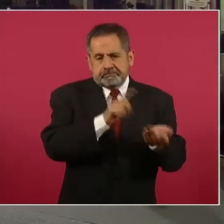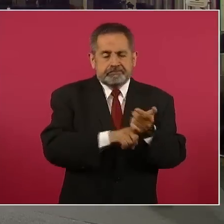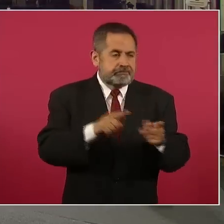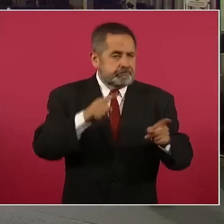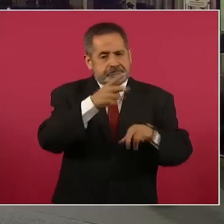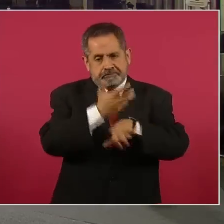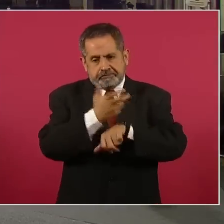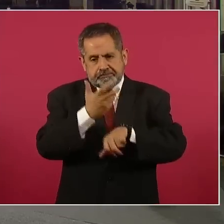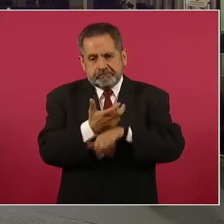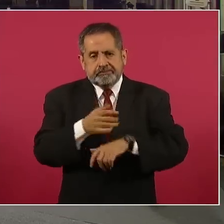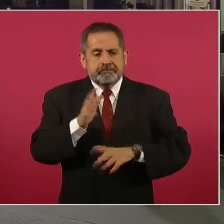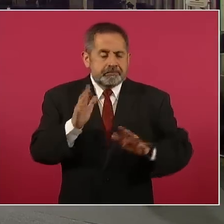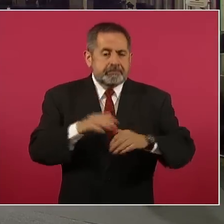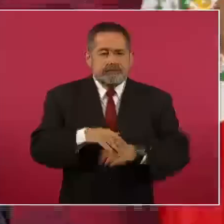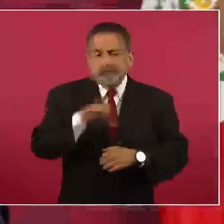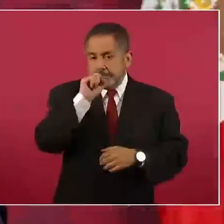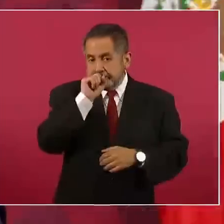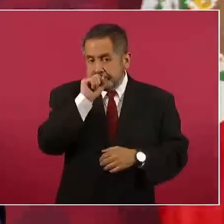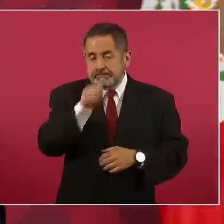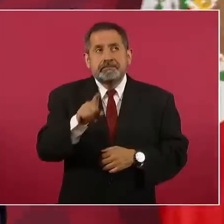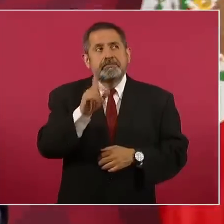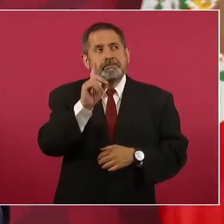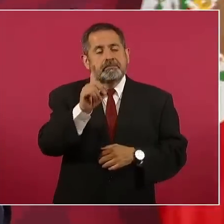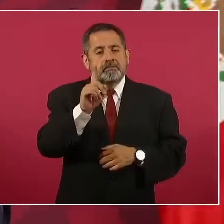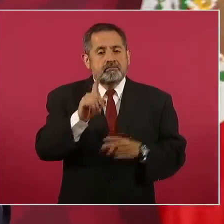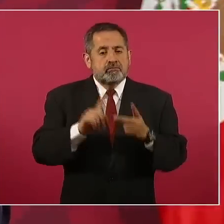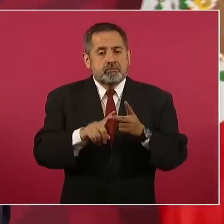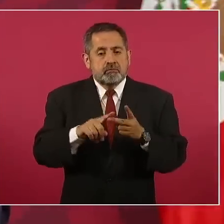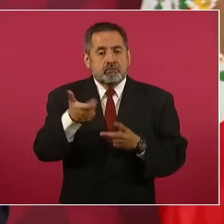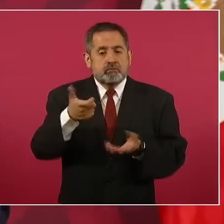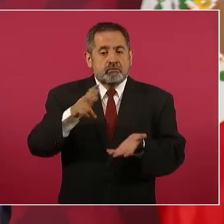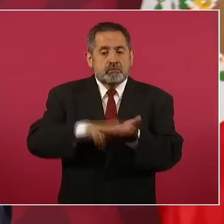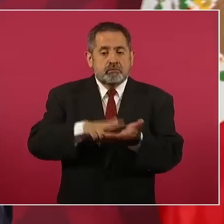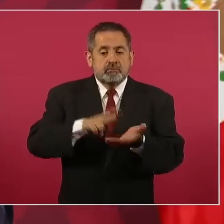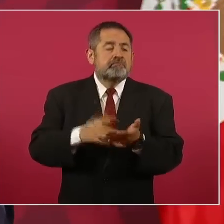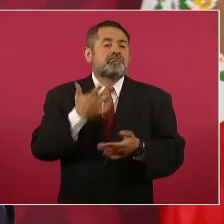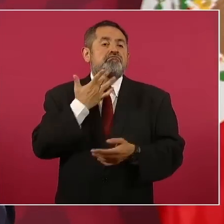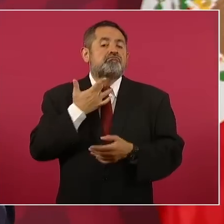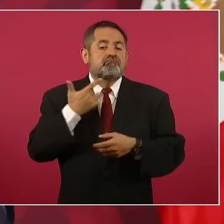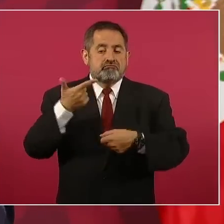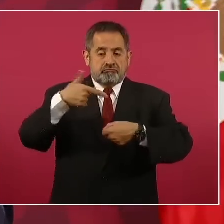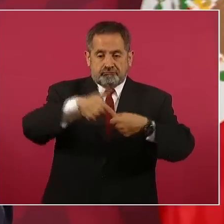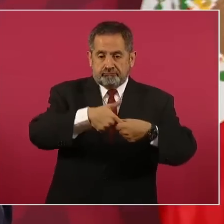También hablamos de los precios de los combustibles. Gracias.